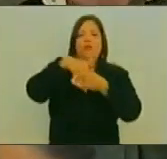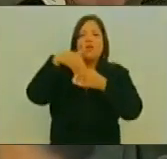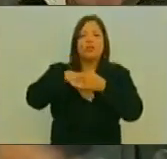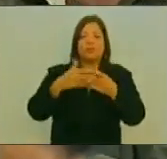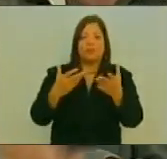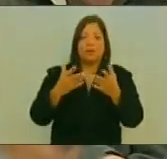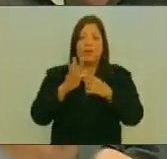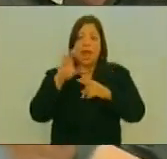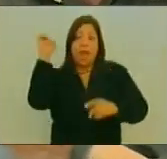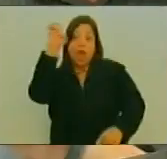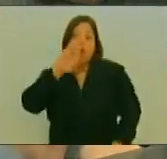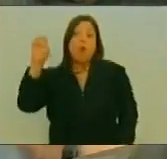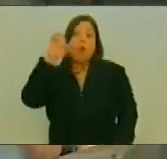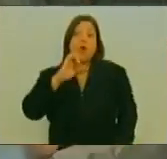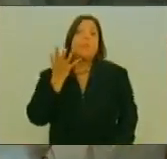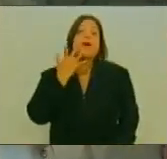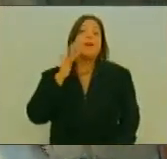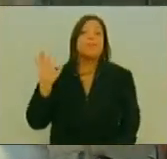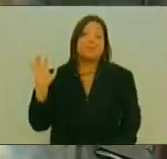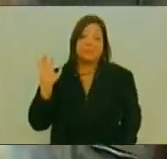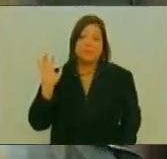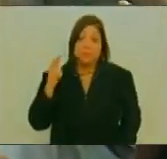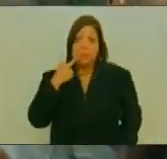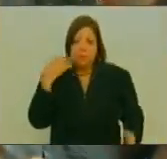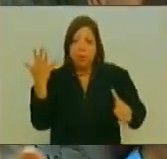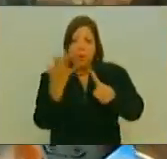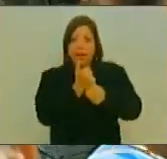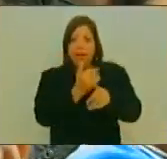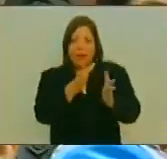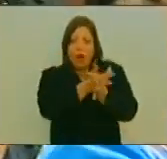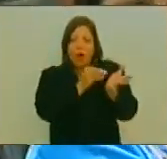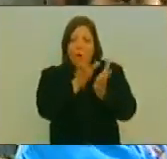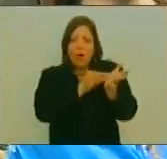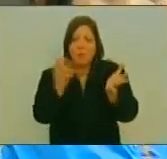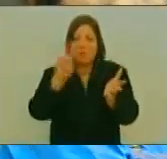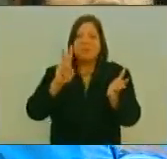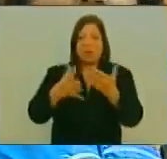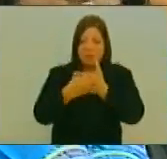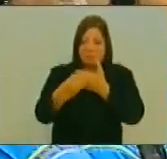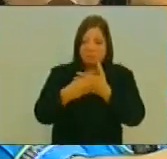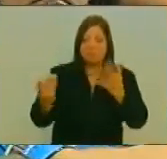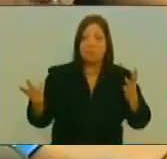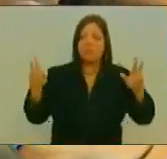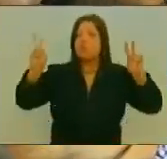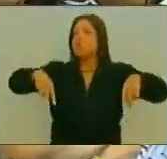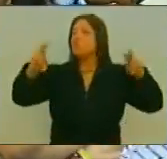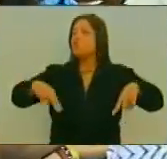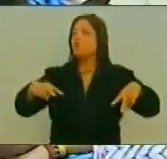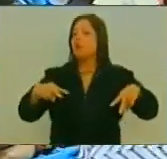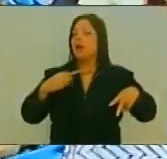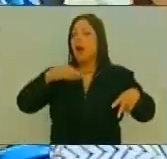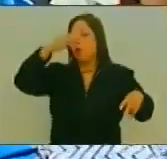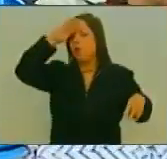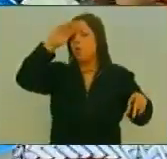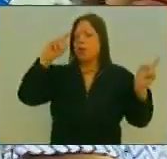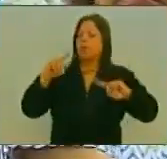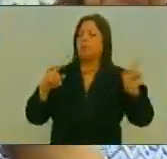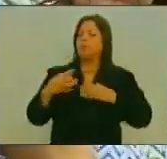Europa Por ejemplo Puede tomar Nuestro modelo Europa Jamás va a tomar El modelo cubano